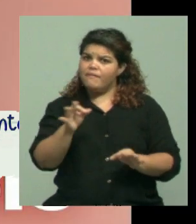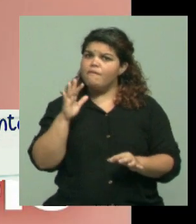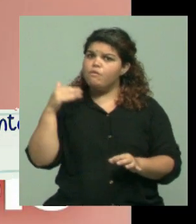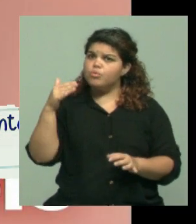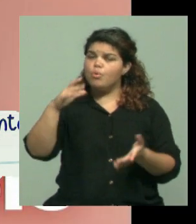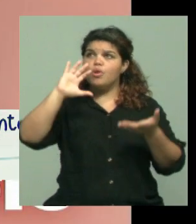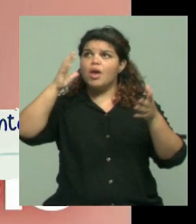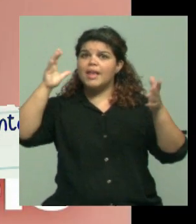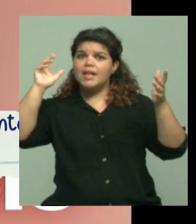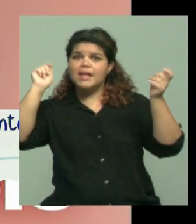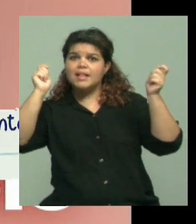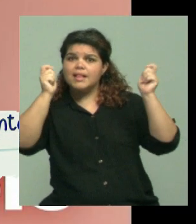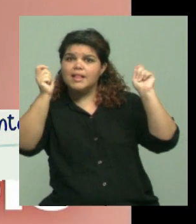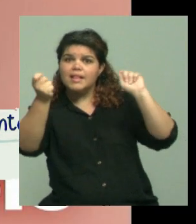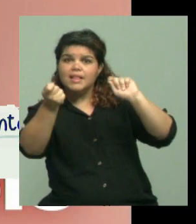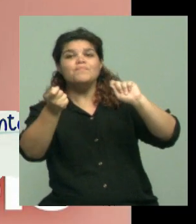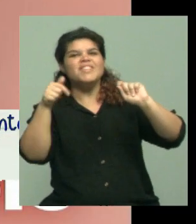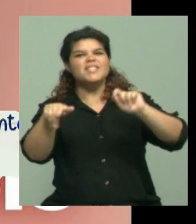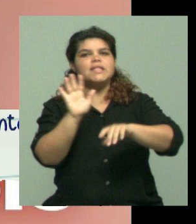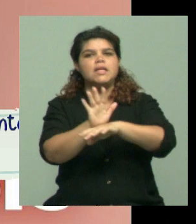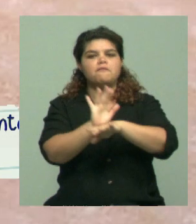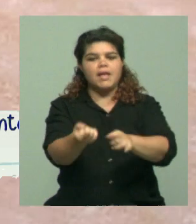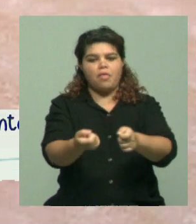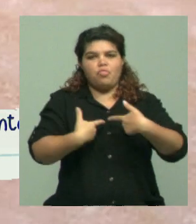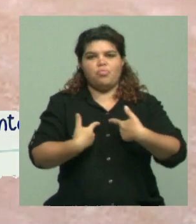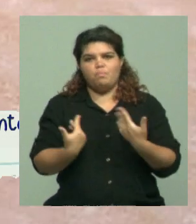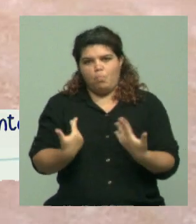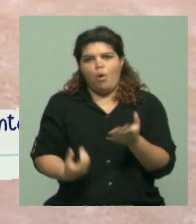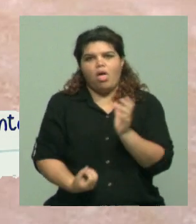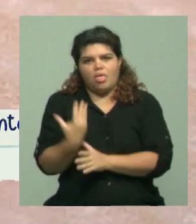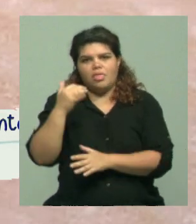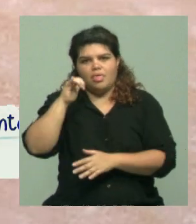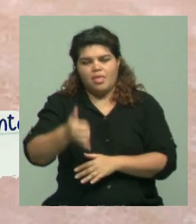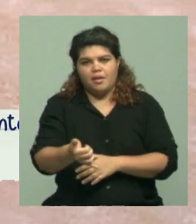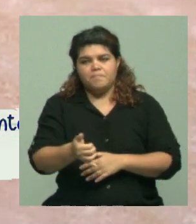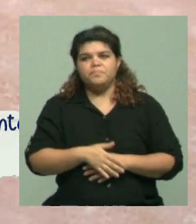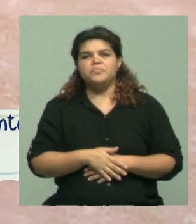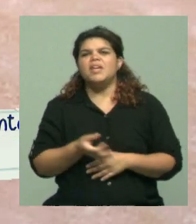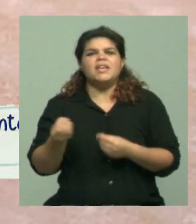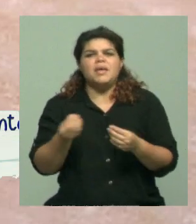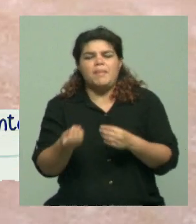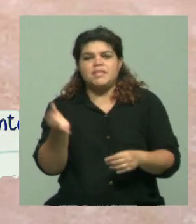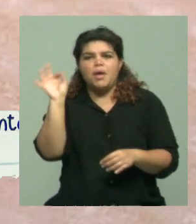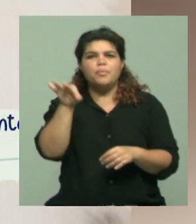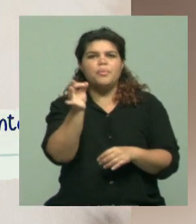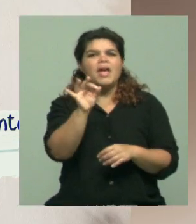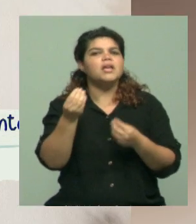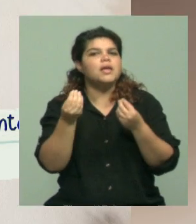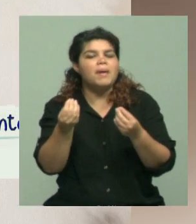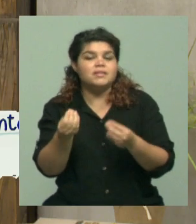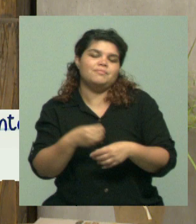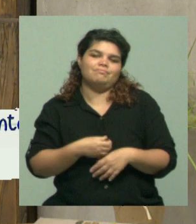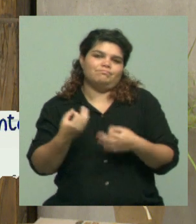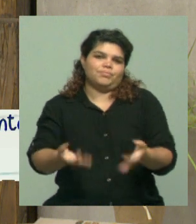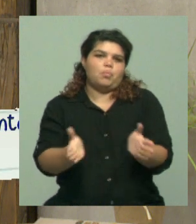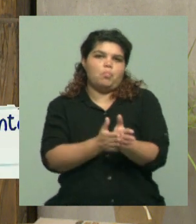cambiando las condiciones en nuestra provincia, en el cono sur. Y bueno, el insecto que vectoriza esta enfermedad se ha comprobado y se